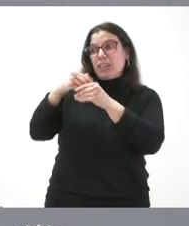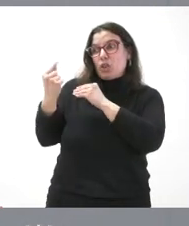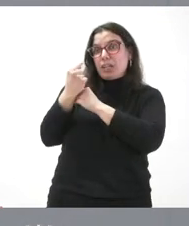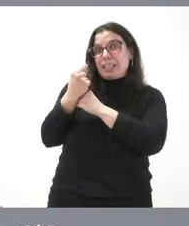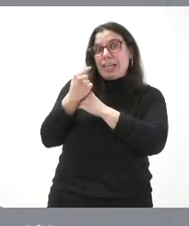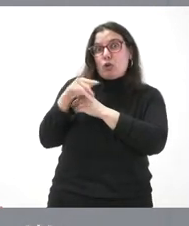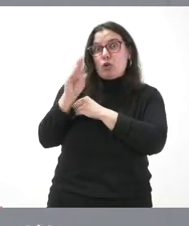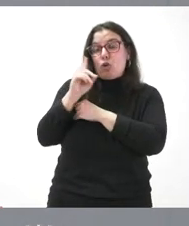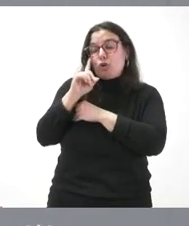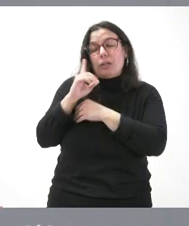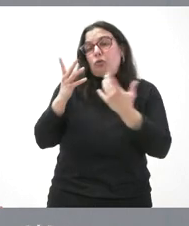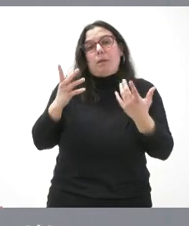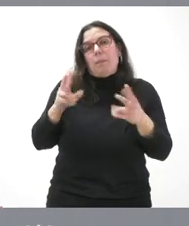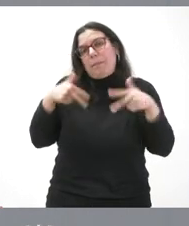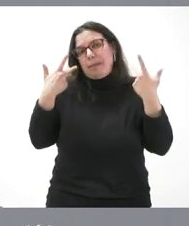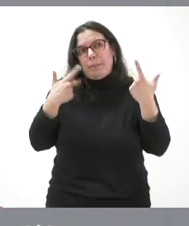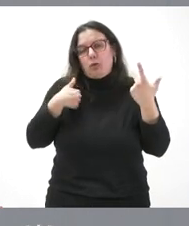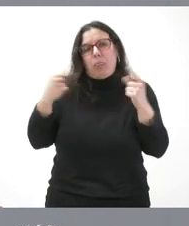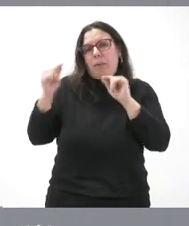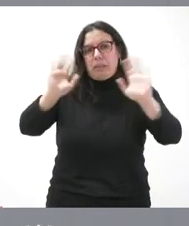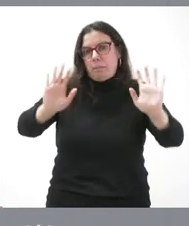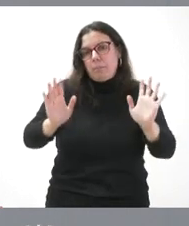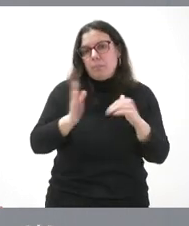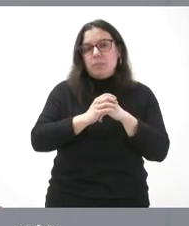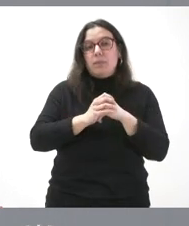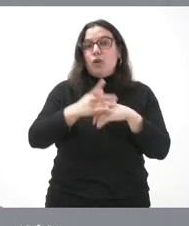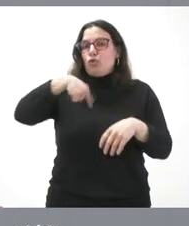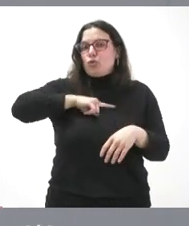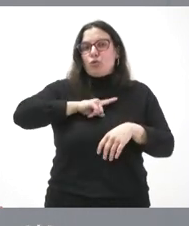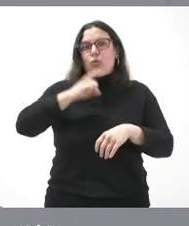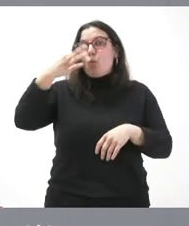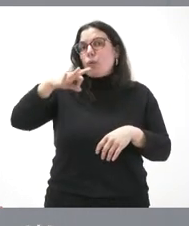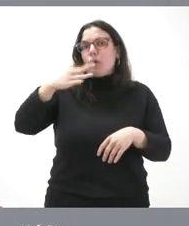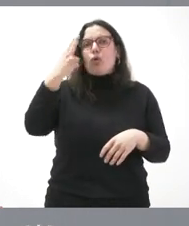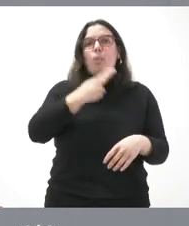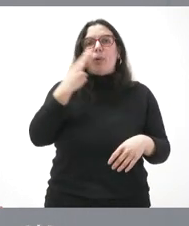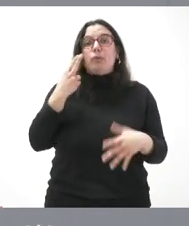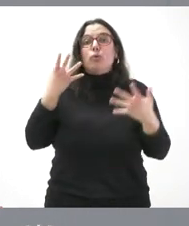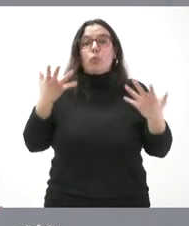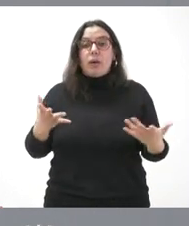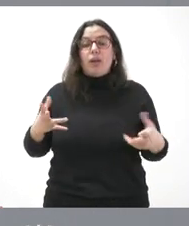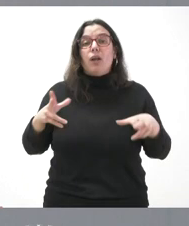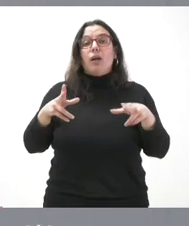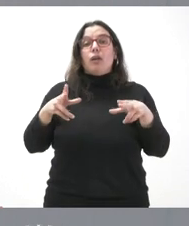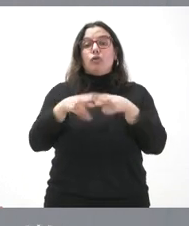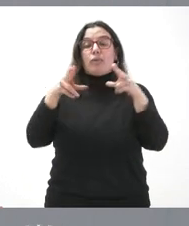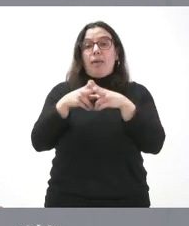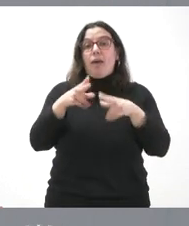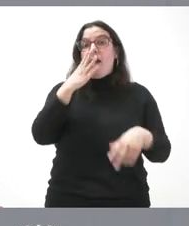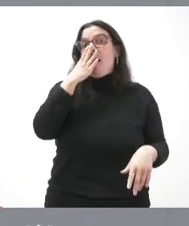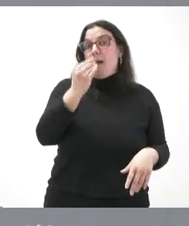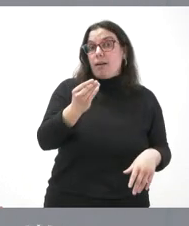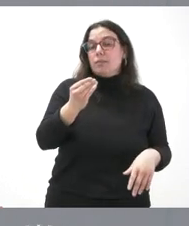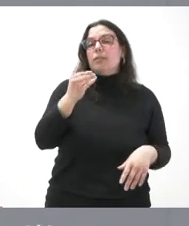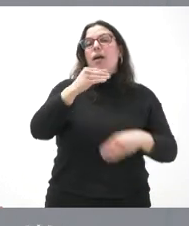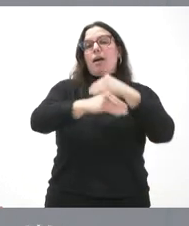permitirá usted que tampoco entre en el debate, más que el compromiso que tenemos de que la sociedad a alta velocidad pues lleve